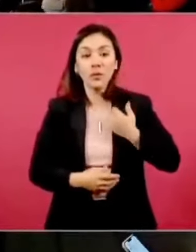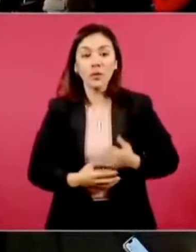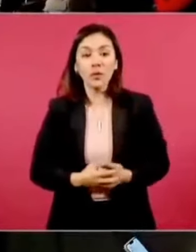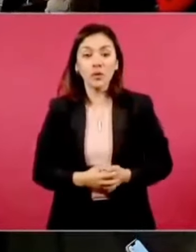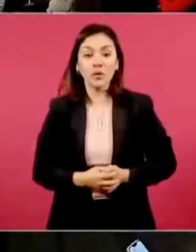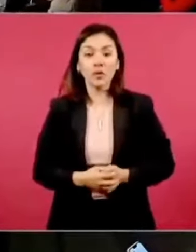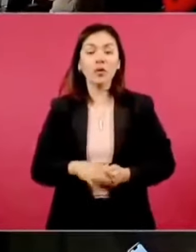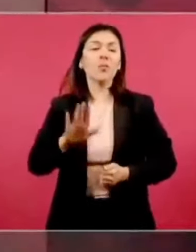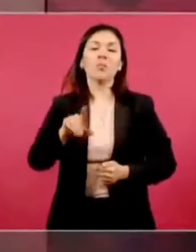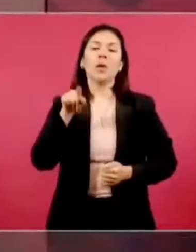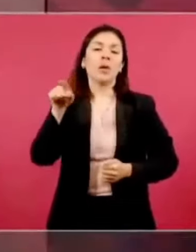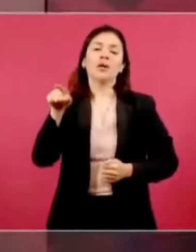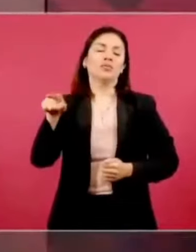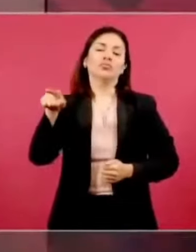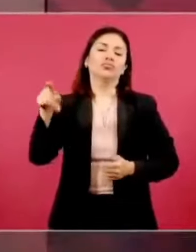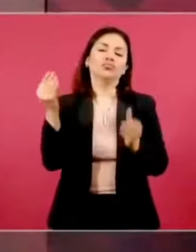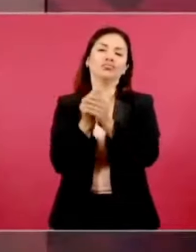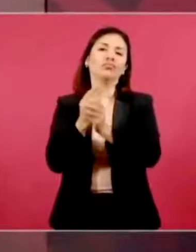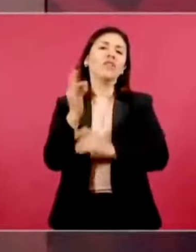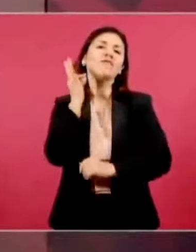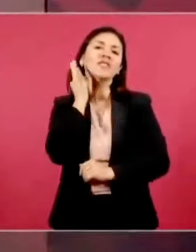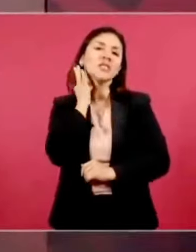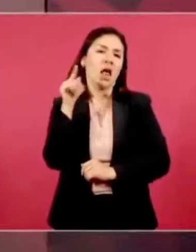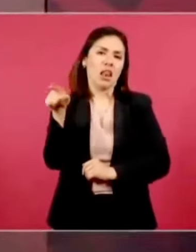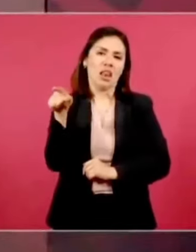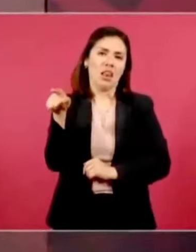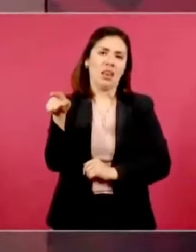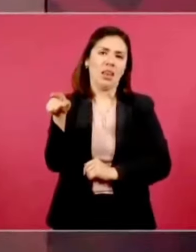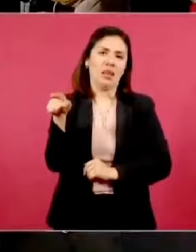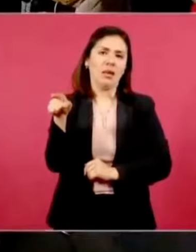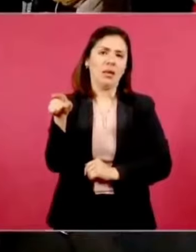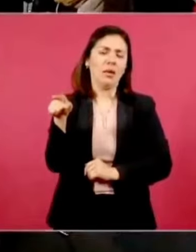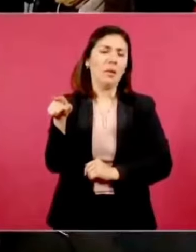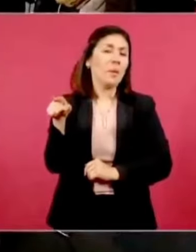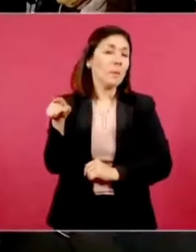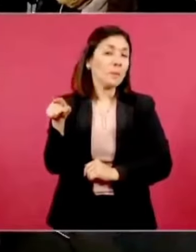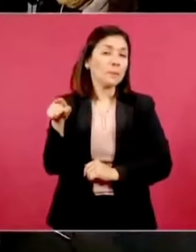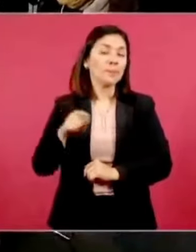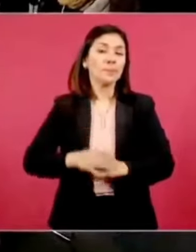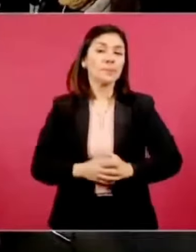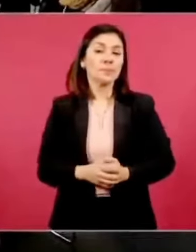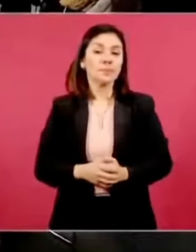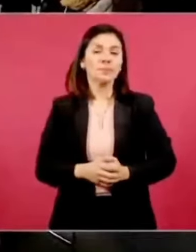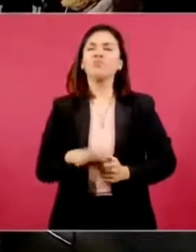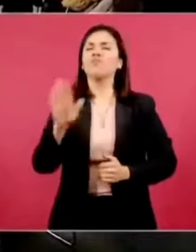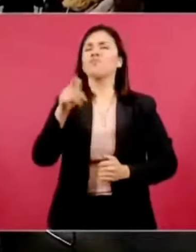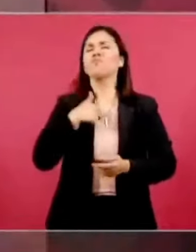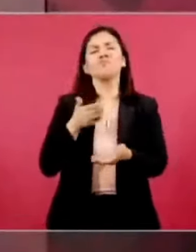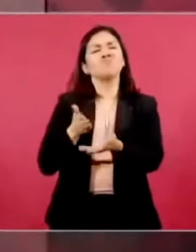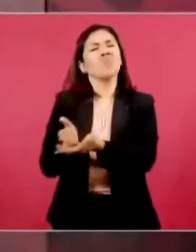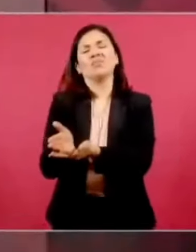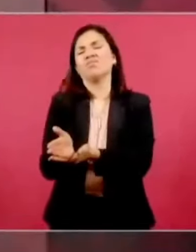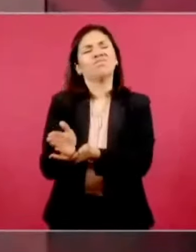Eso lo maneja la Fiscalía. Pero usted, digamos, es una consideración propia. No, no, no, no. Yo no me meto en eso.